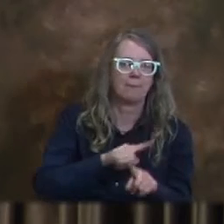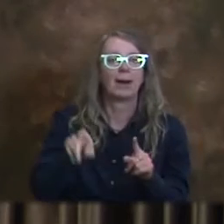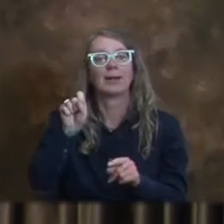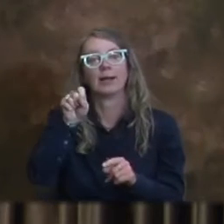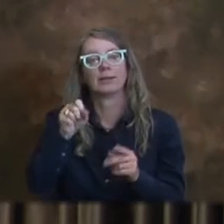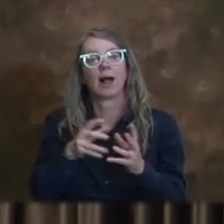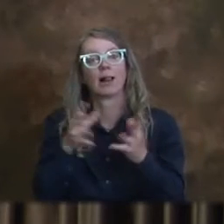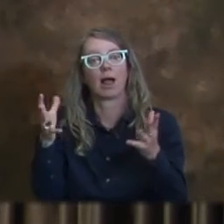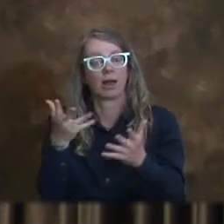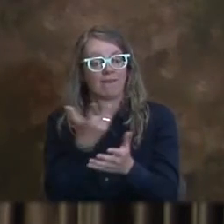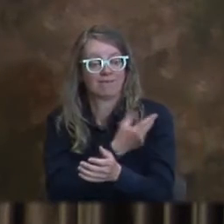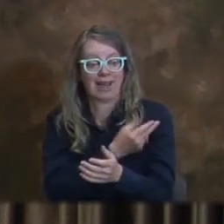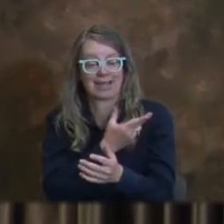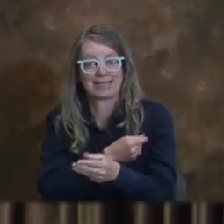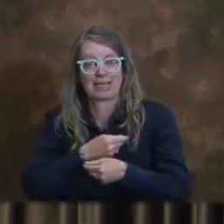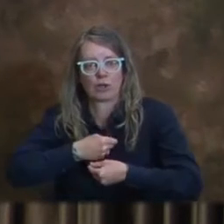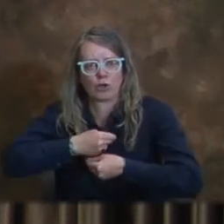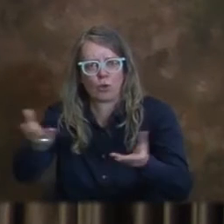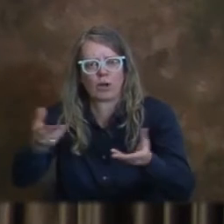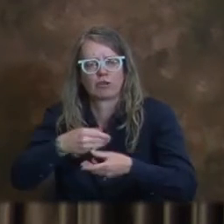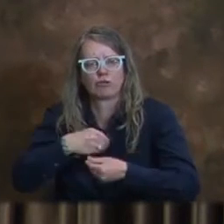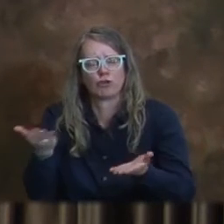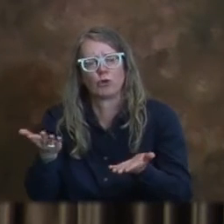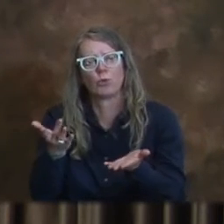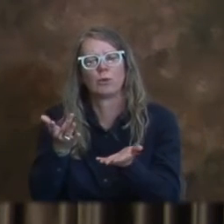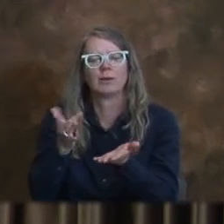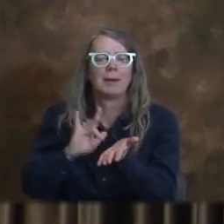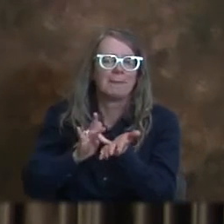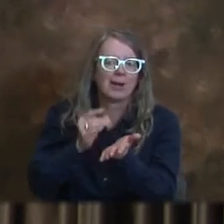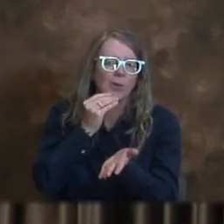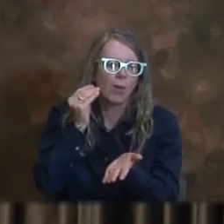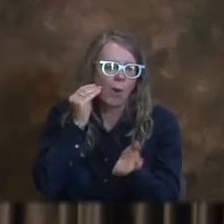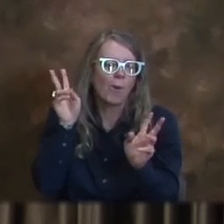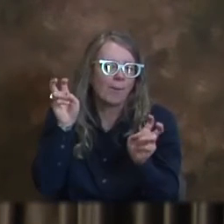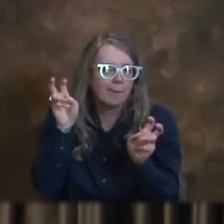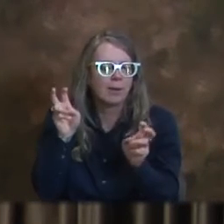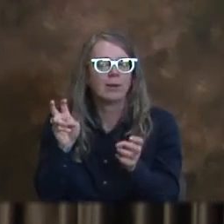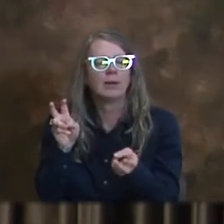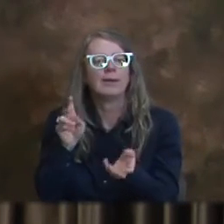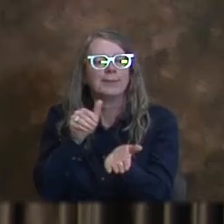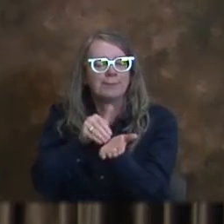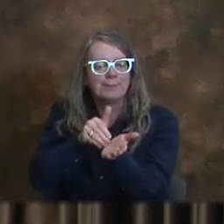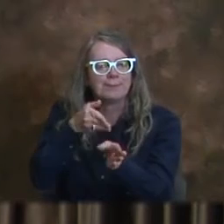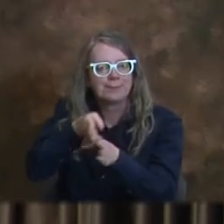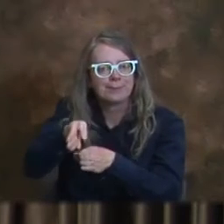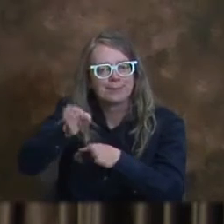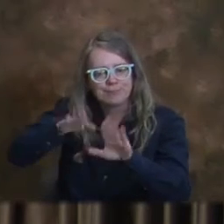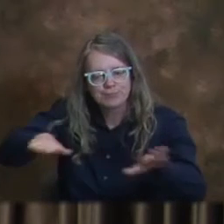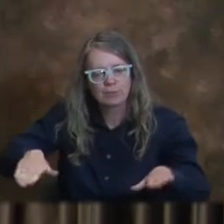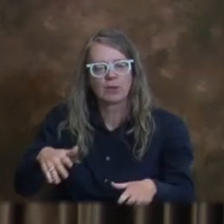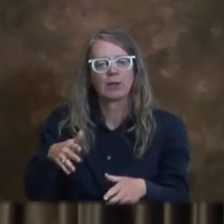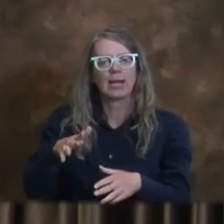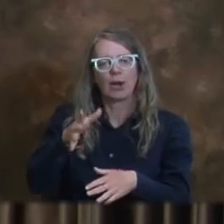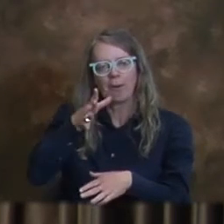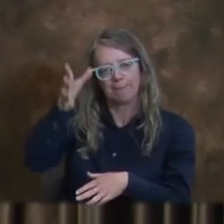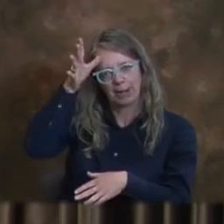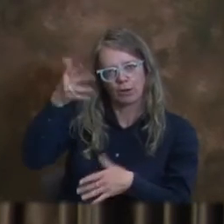gran parte de las vacunas irían a pediatras, donde si ya tienen una